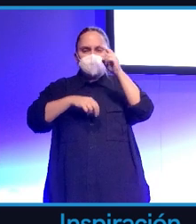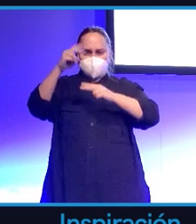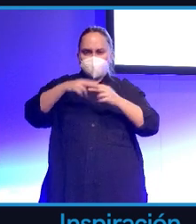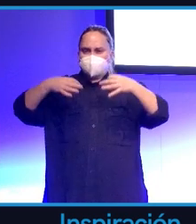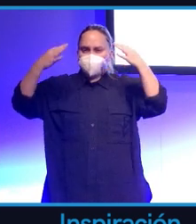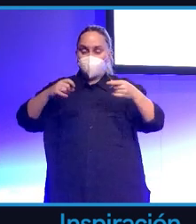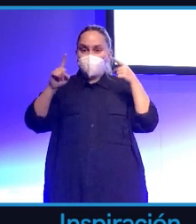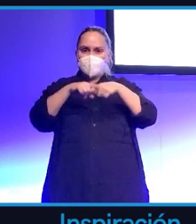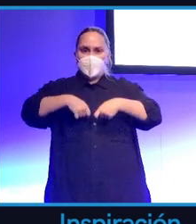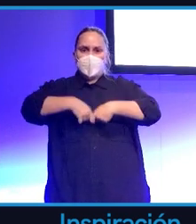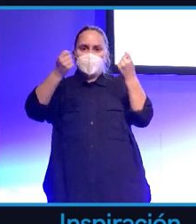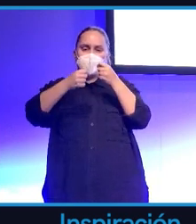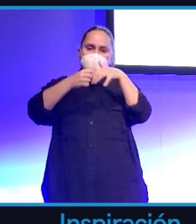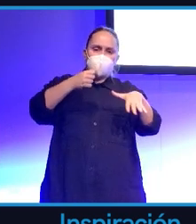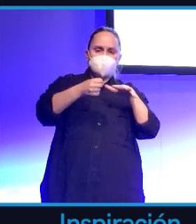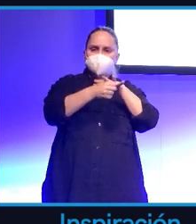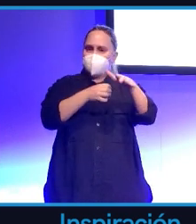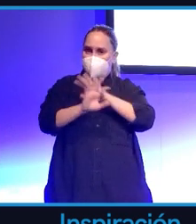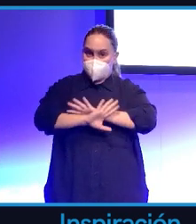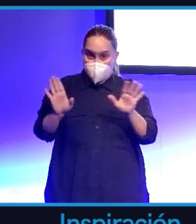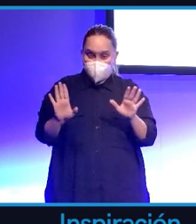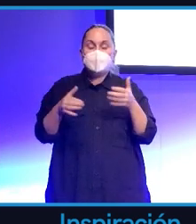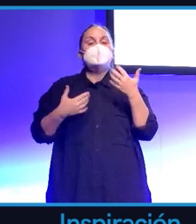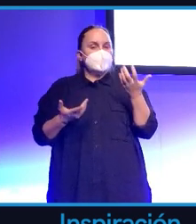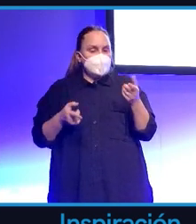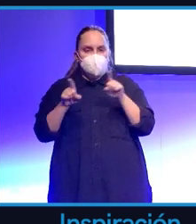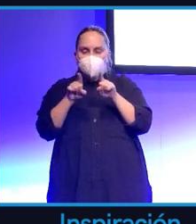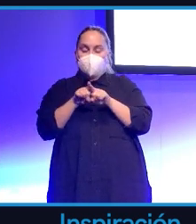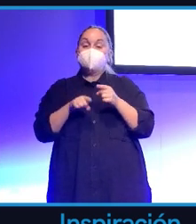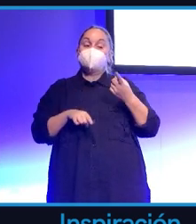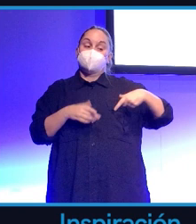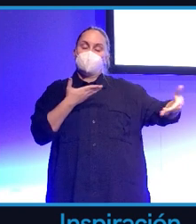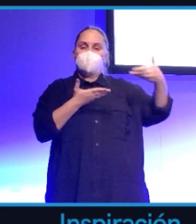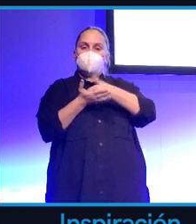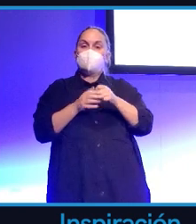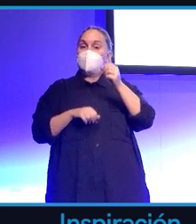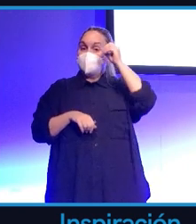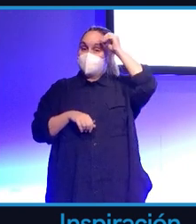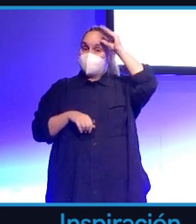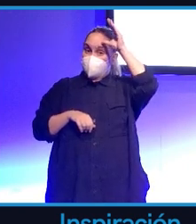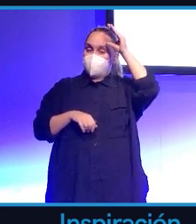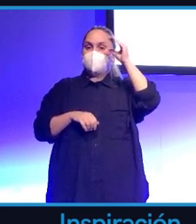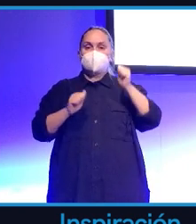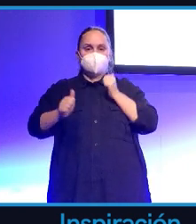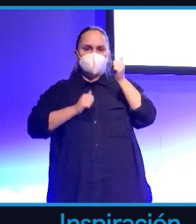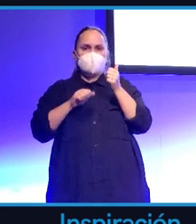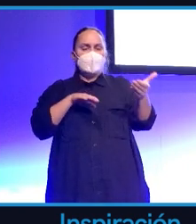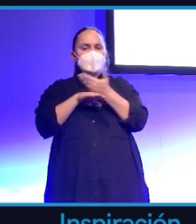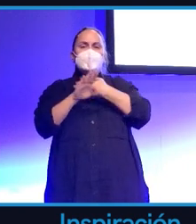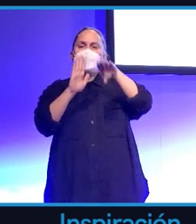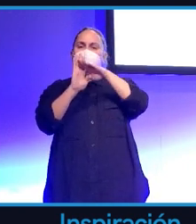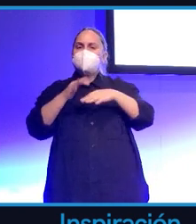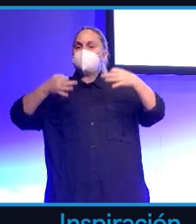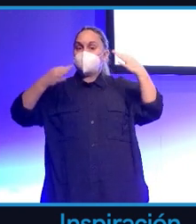estos grandes pensadores y esta gente lo que proponen es, oye, construyamos una inteligencia artificial con medidas de seguridad que impidan